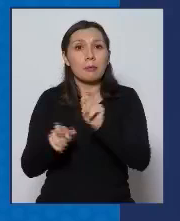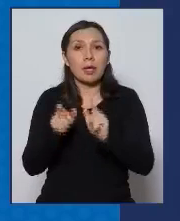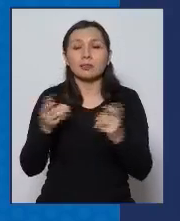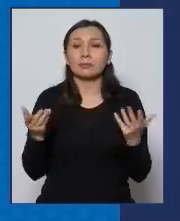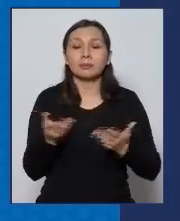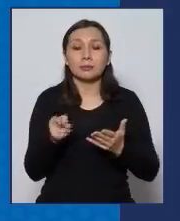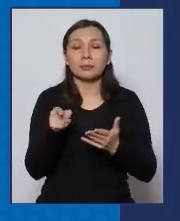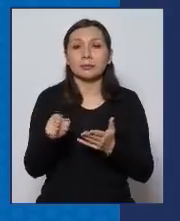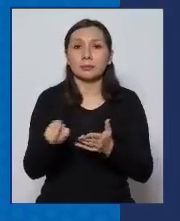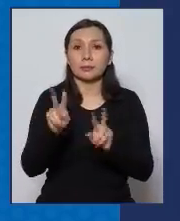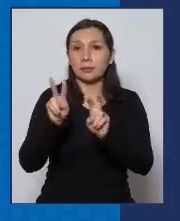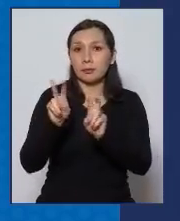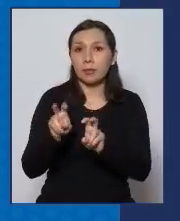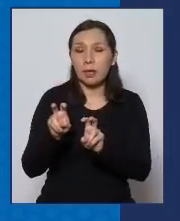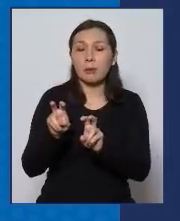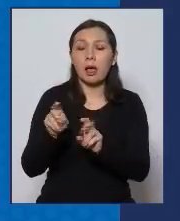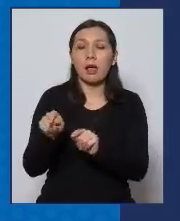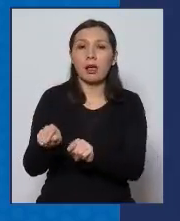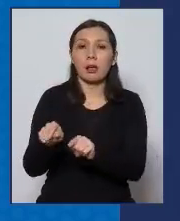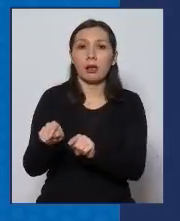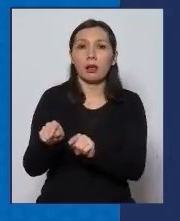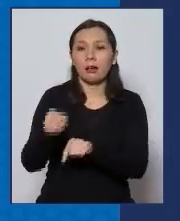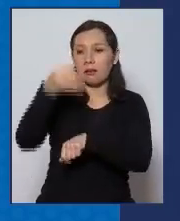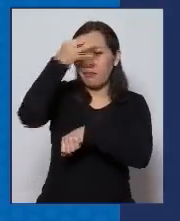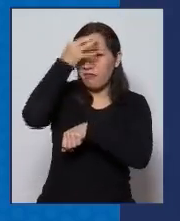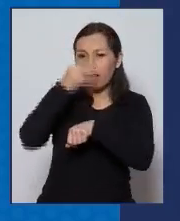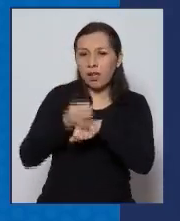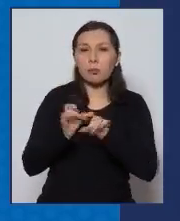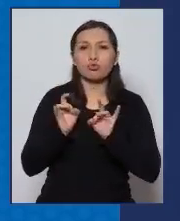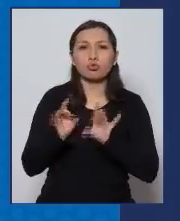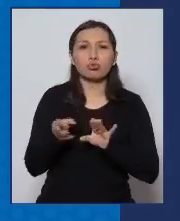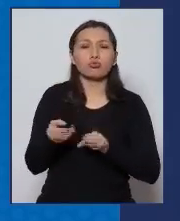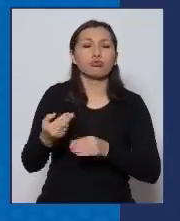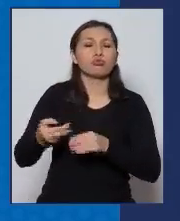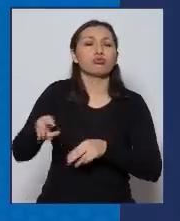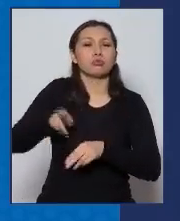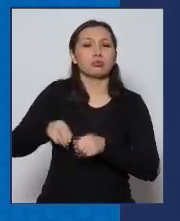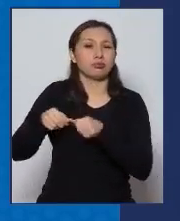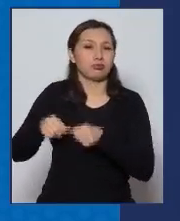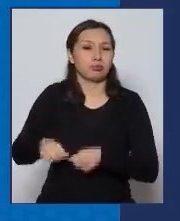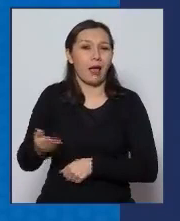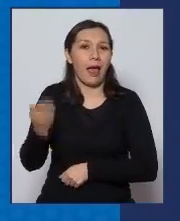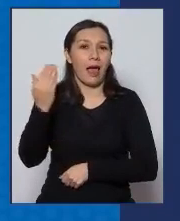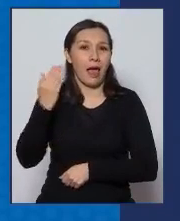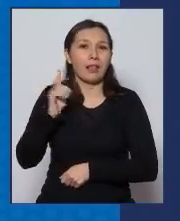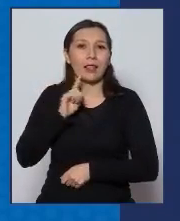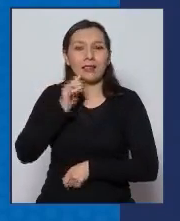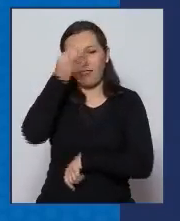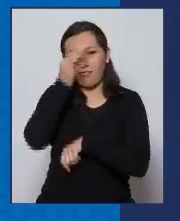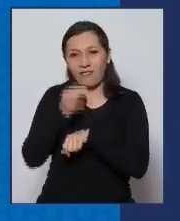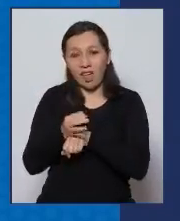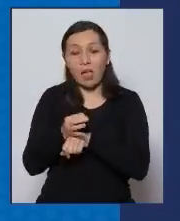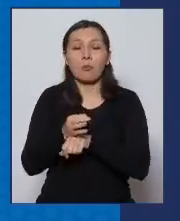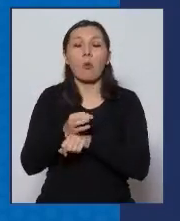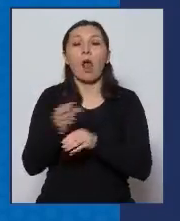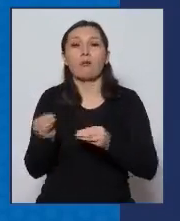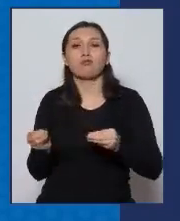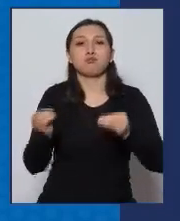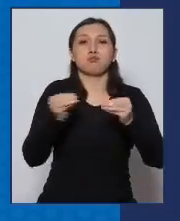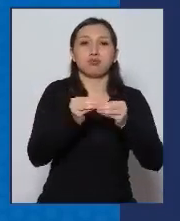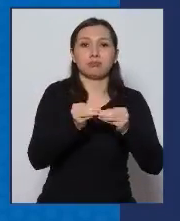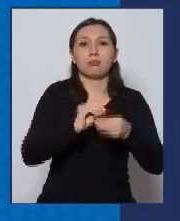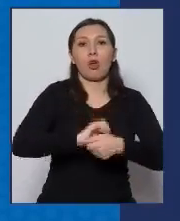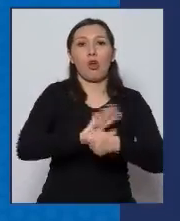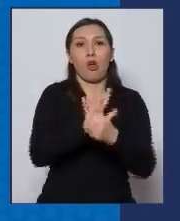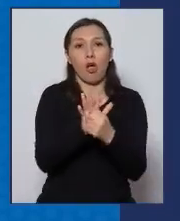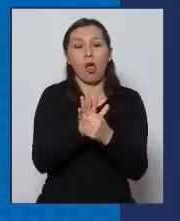corresponden a enfermos, enfermas que tenían comorbilidades relativamente importantes